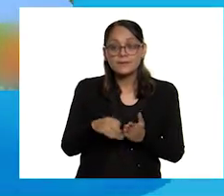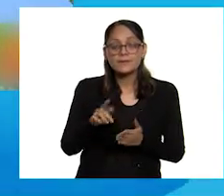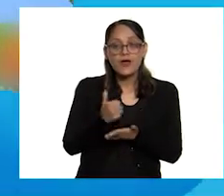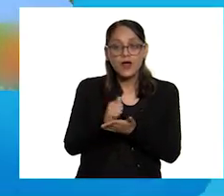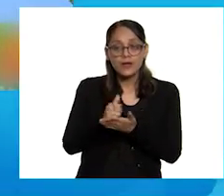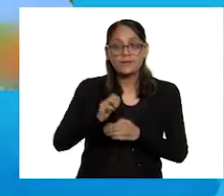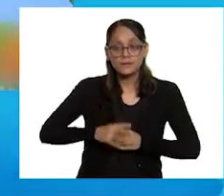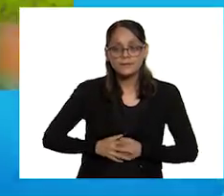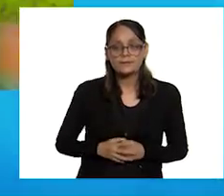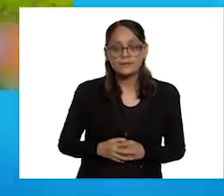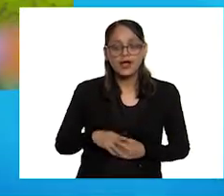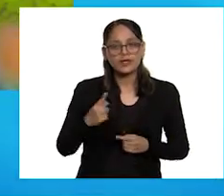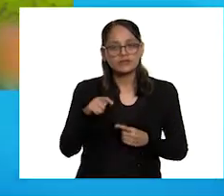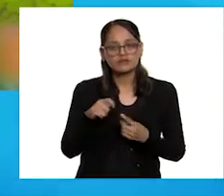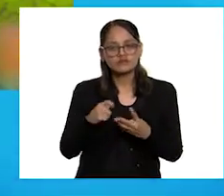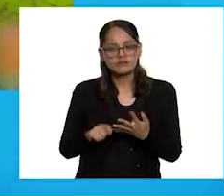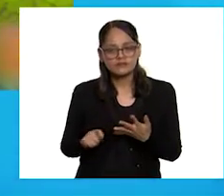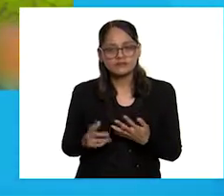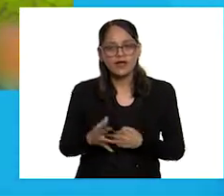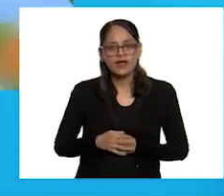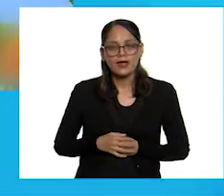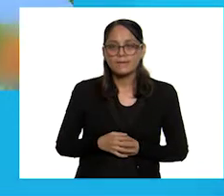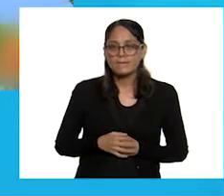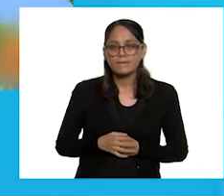Ahí está. Ah,